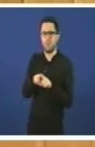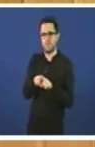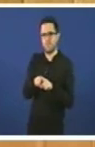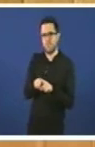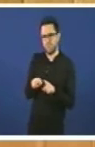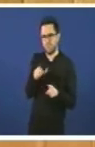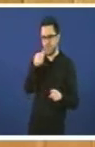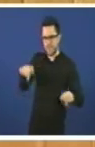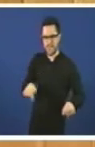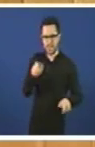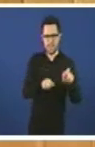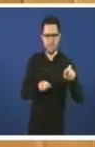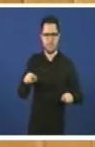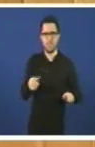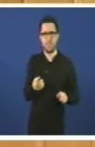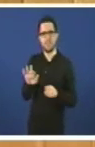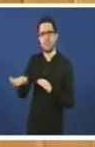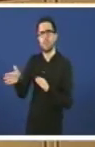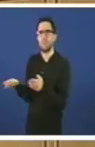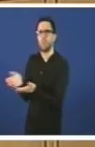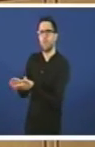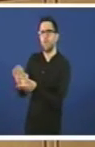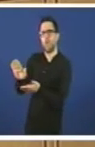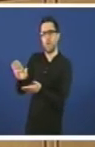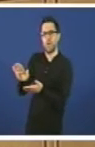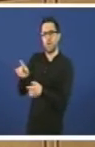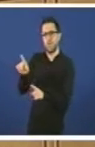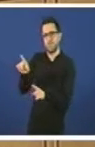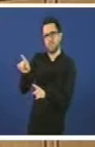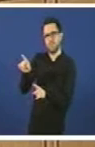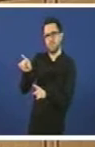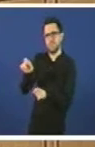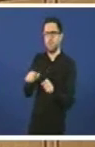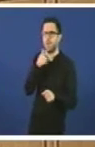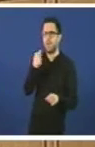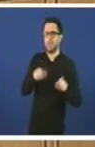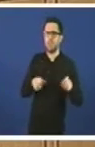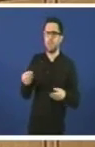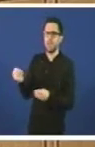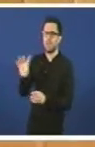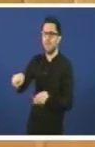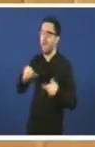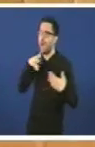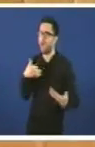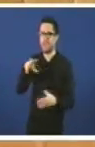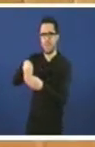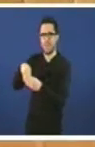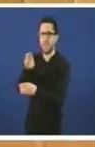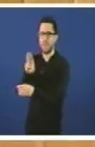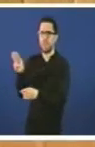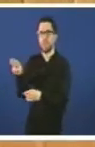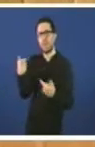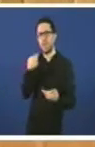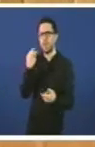determinada xente que logo participou no PP o liquidaba. Estamos? Entón, un boquillo máis de respeito ás persoas como Daniel